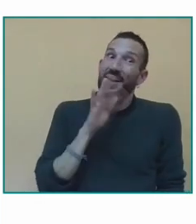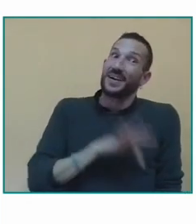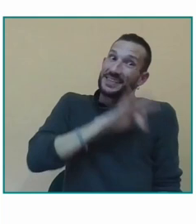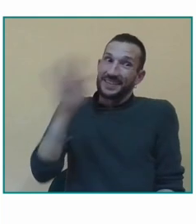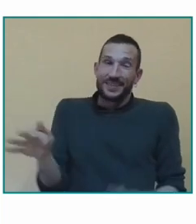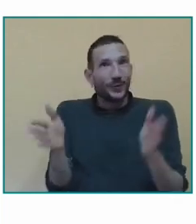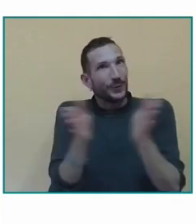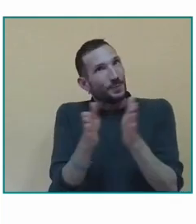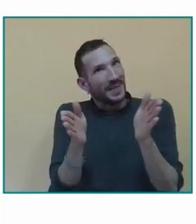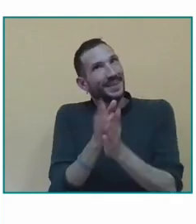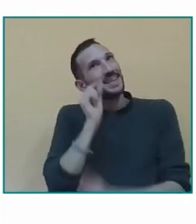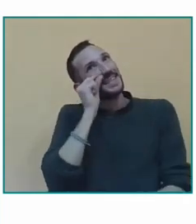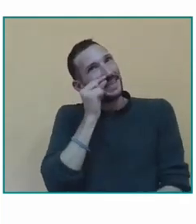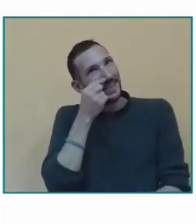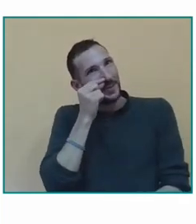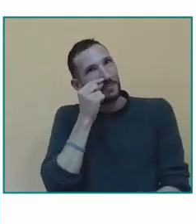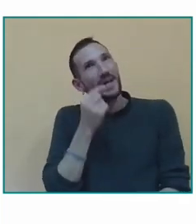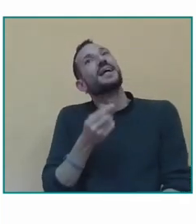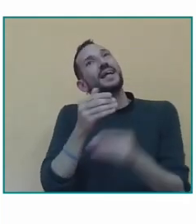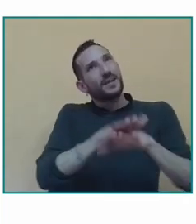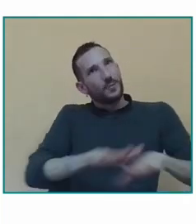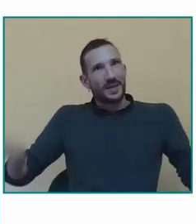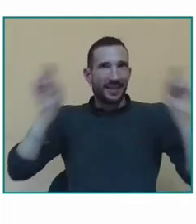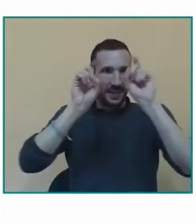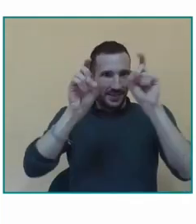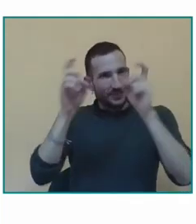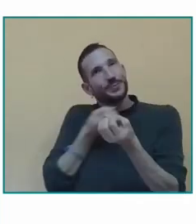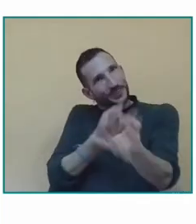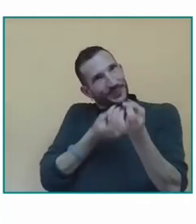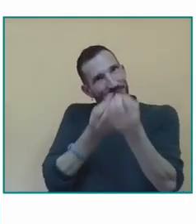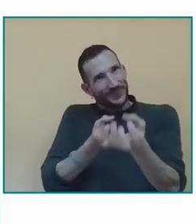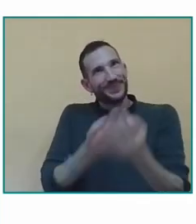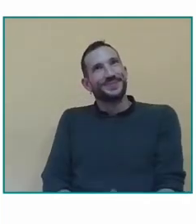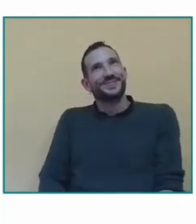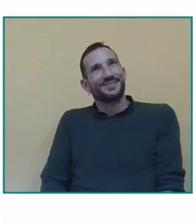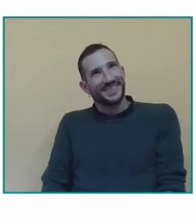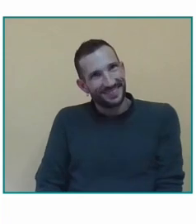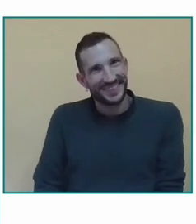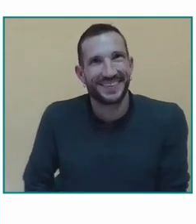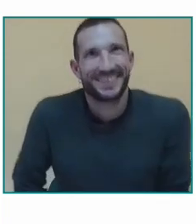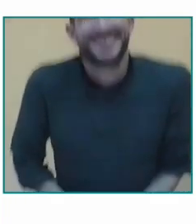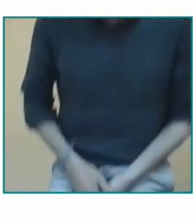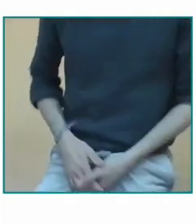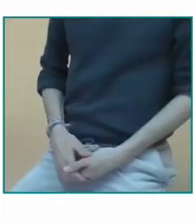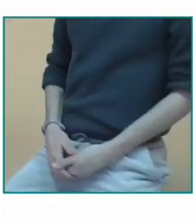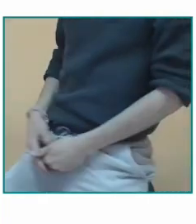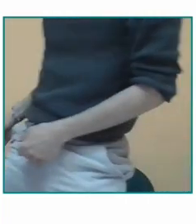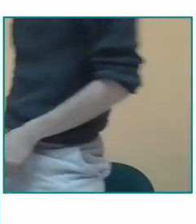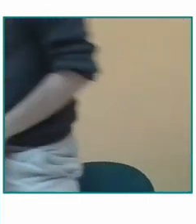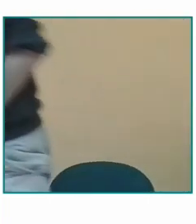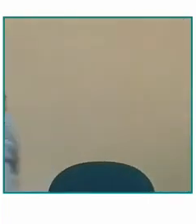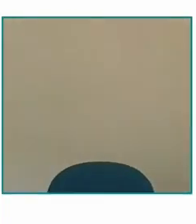gracias por vuestra atención y ahora le doy el paso a mi compañera Inmaculada que va a explicar un poquito más en profundidad el trabajo en educación